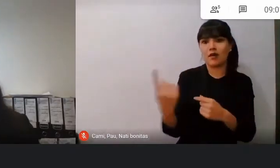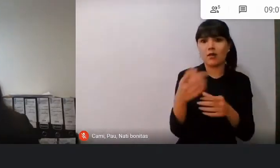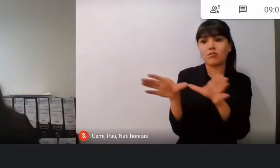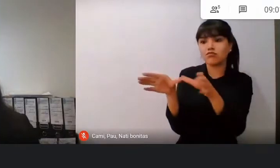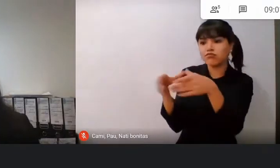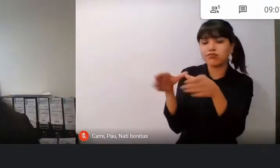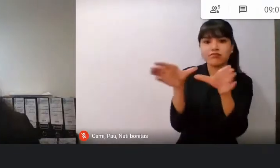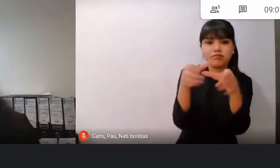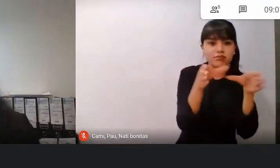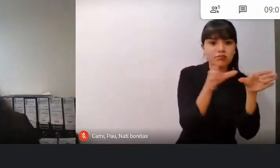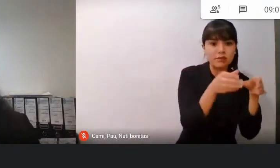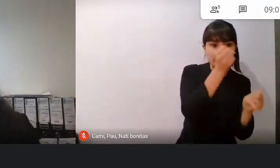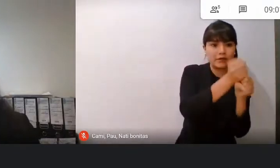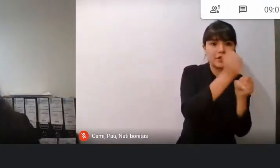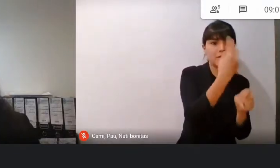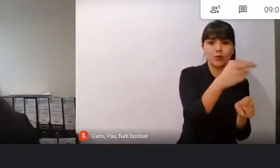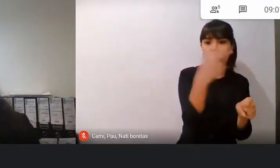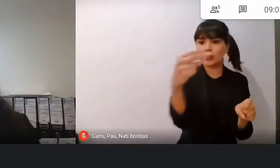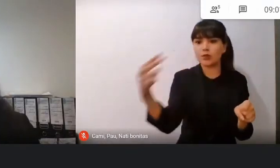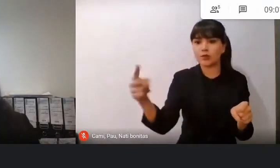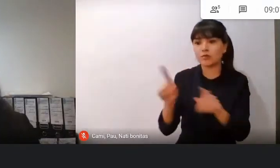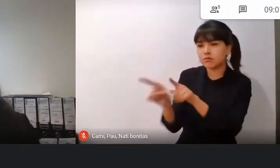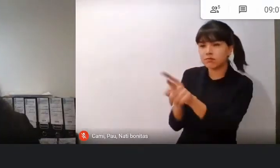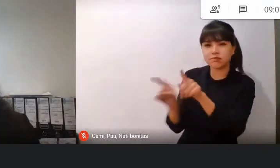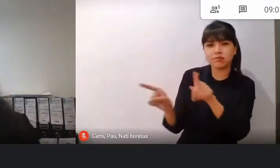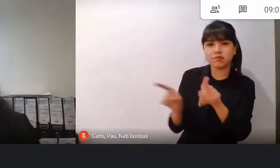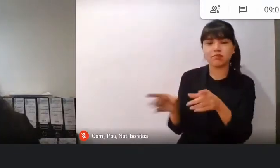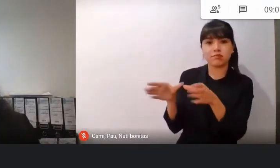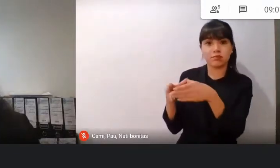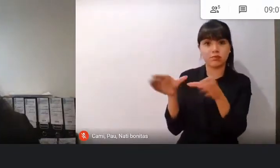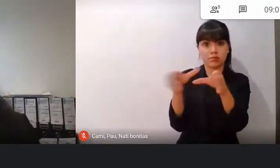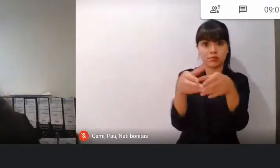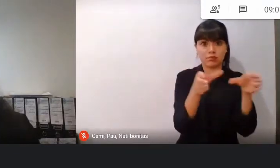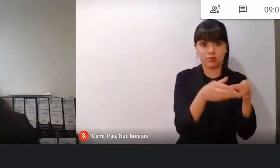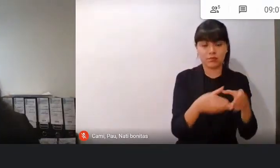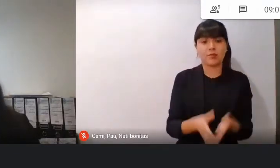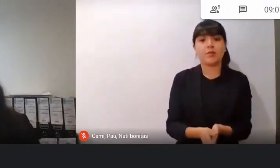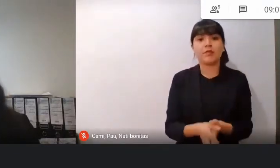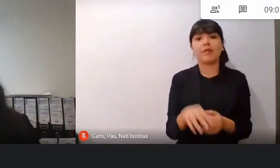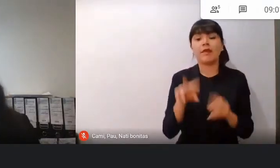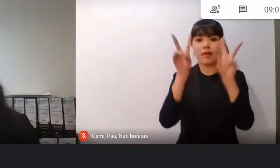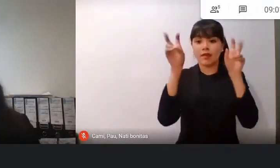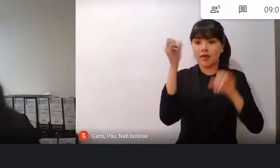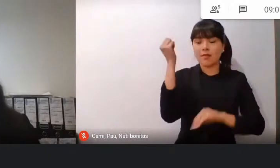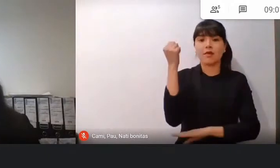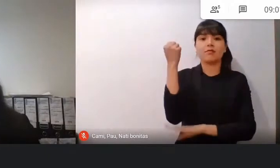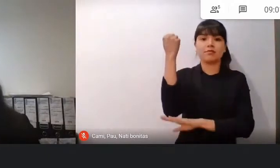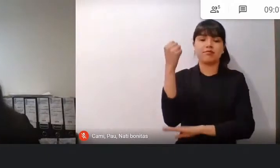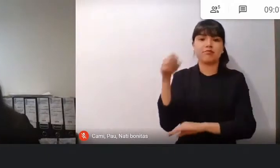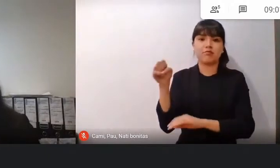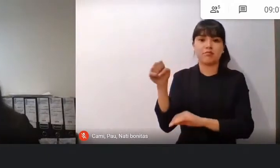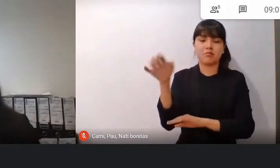trabajo de cada una de las comisiones divididas por pilares y ejes.